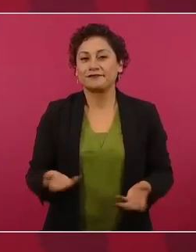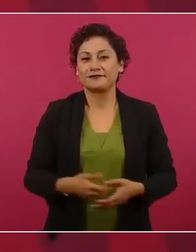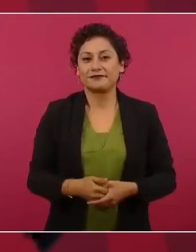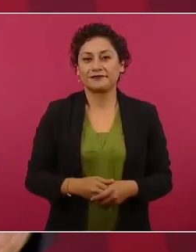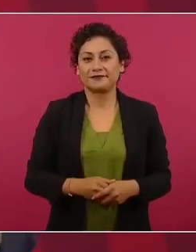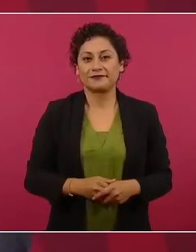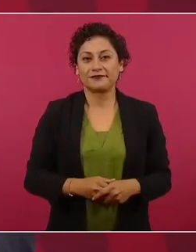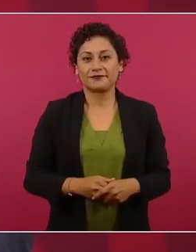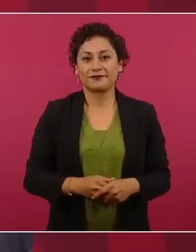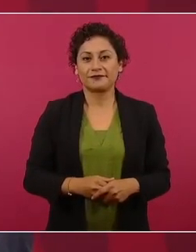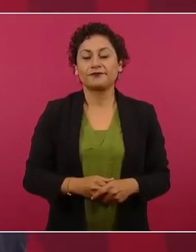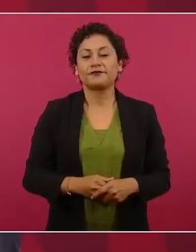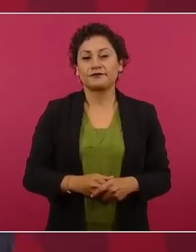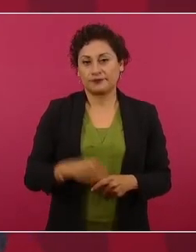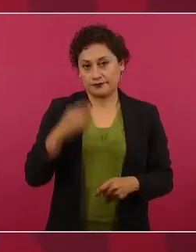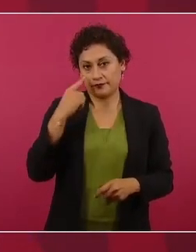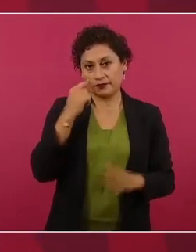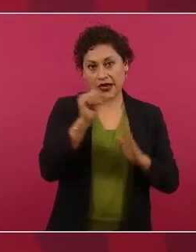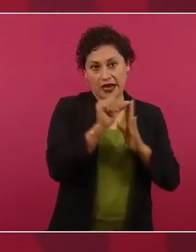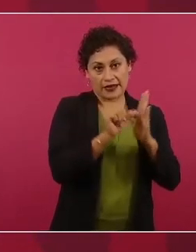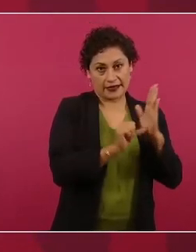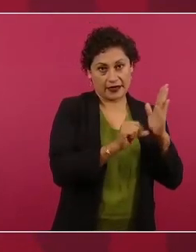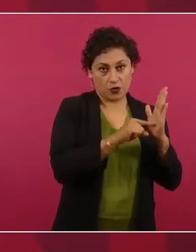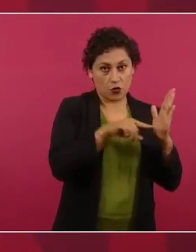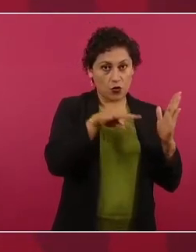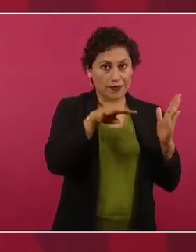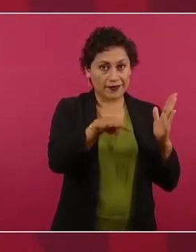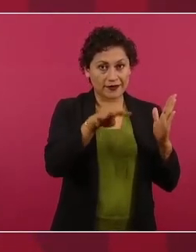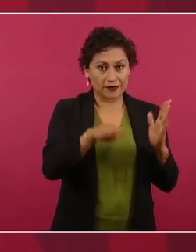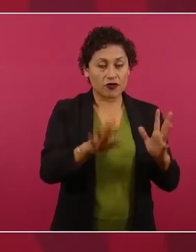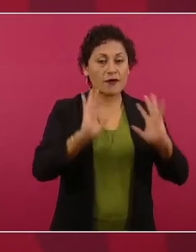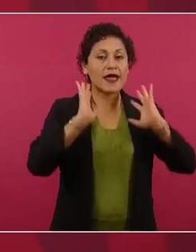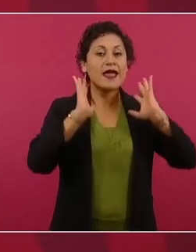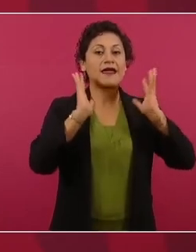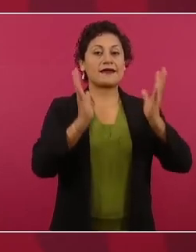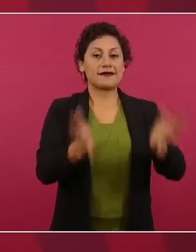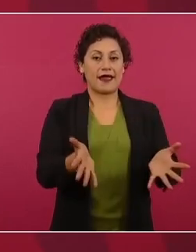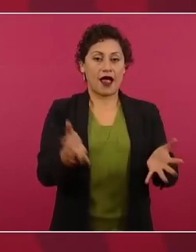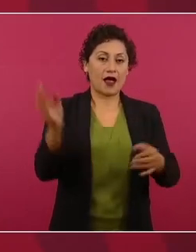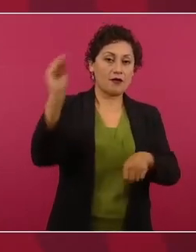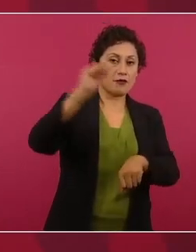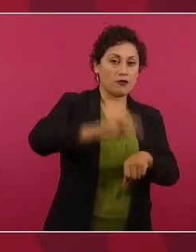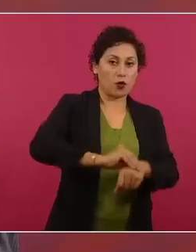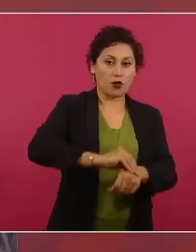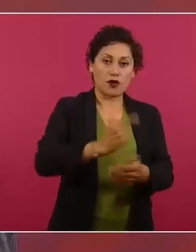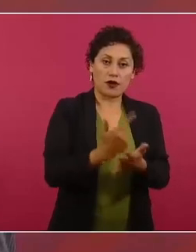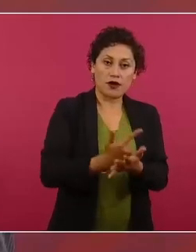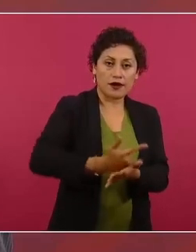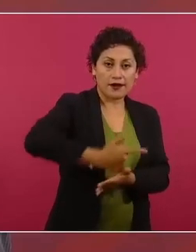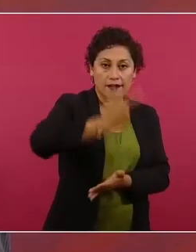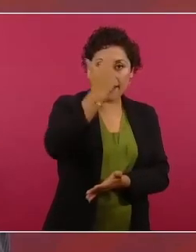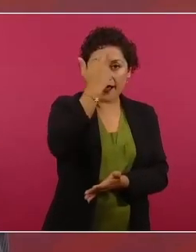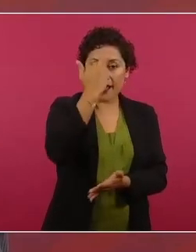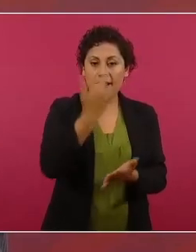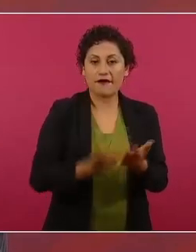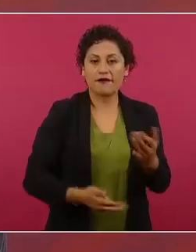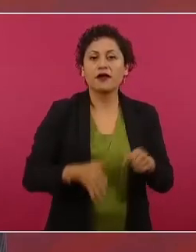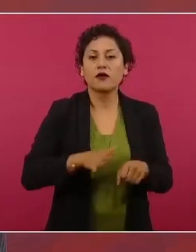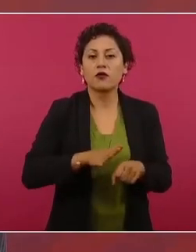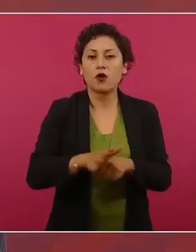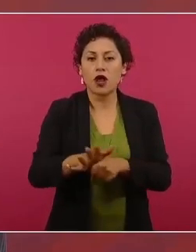en el artículo 19 ya es delito grave, que no lo era, la corrupción.